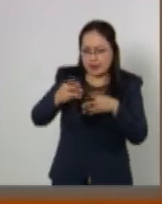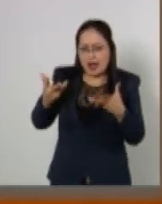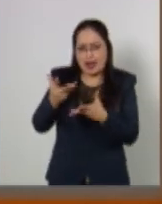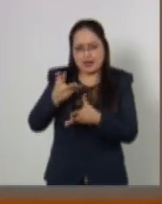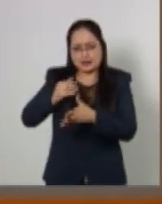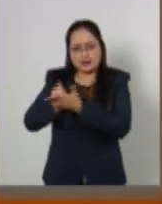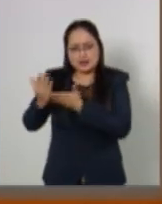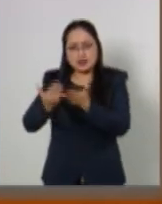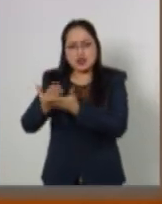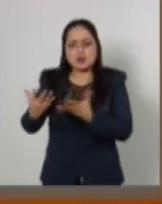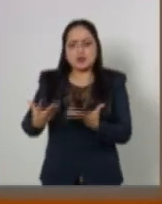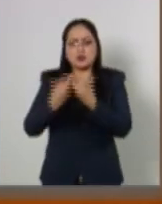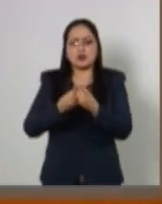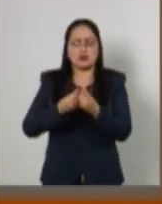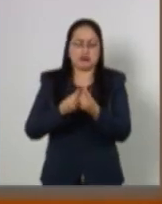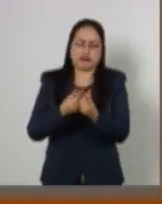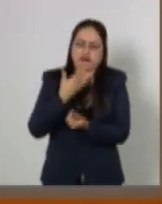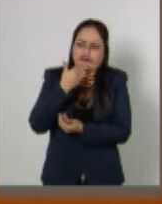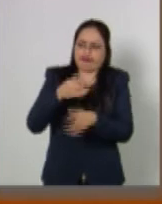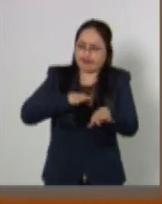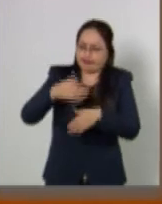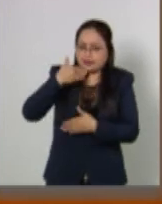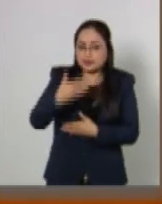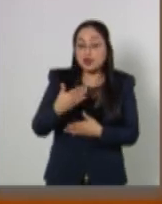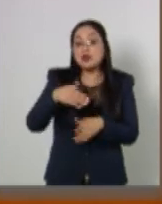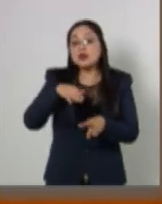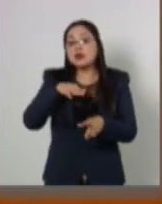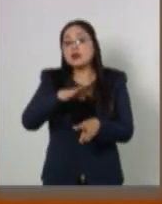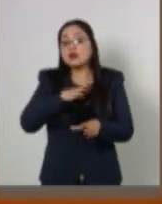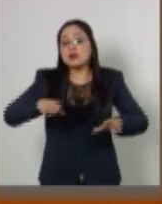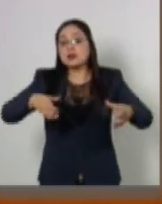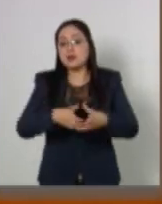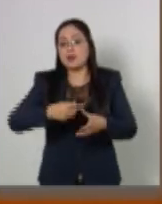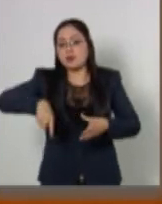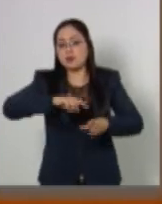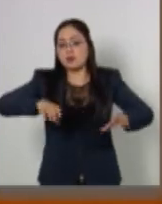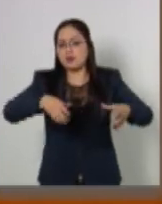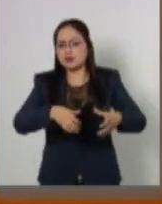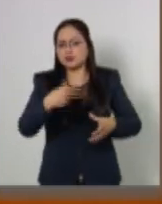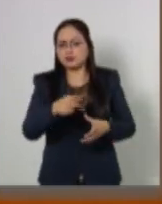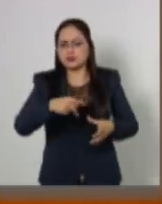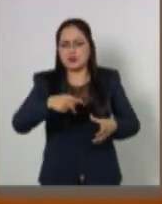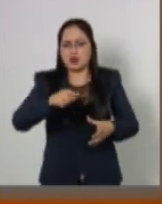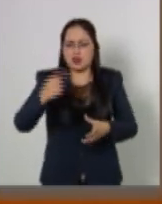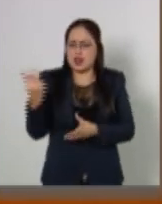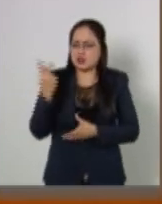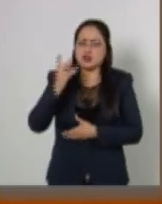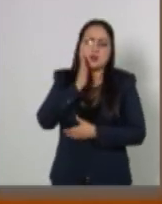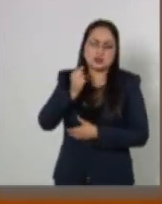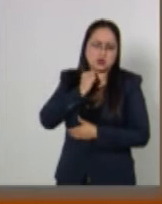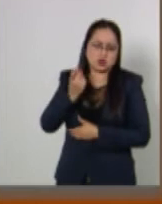conferencia con un éxito importante del trabajo parlamentario del Congreso de la Unión de ambas